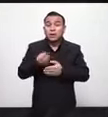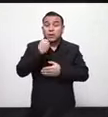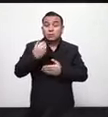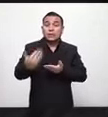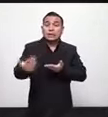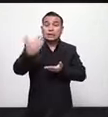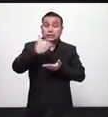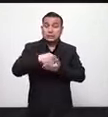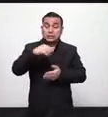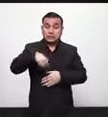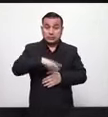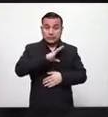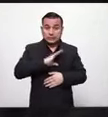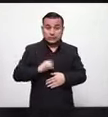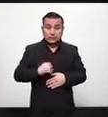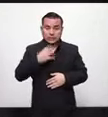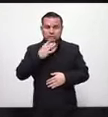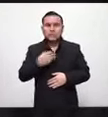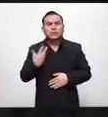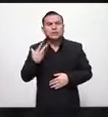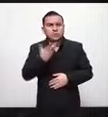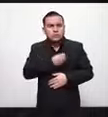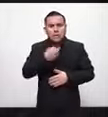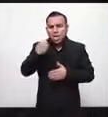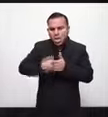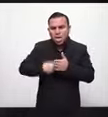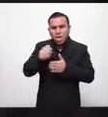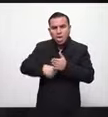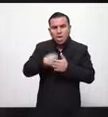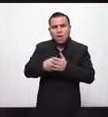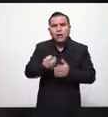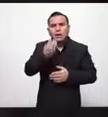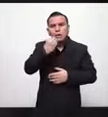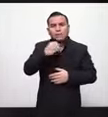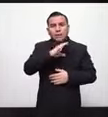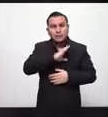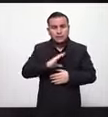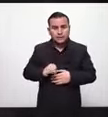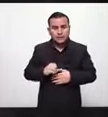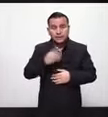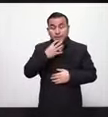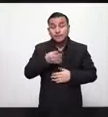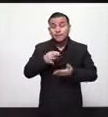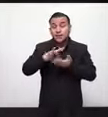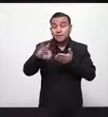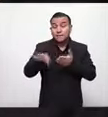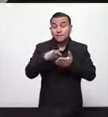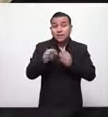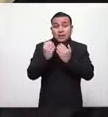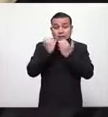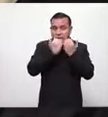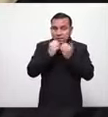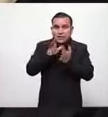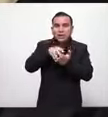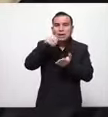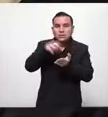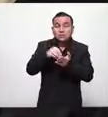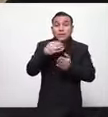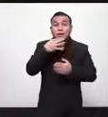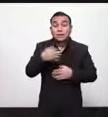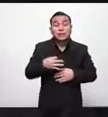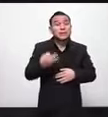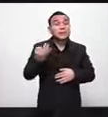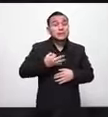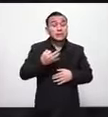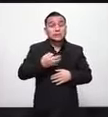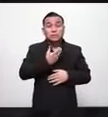importación para para el resto de países de granos básicos de la comida entonces de ahí en